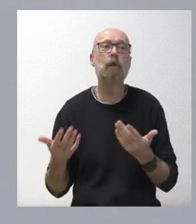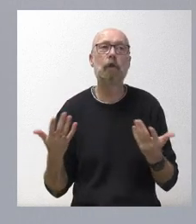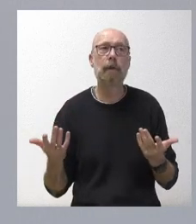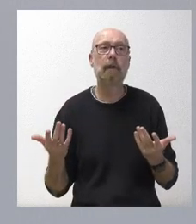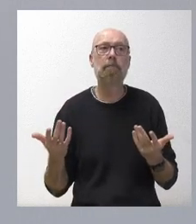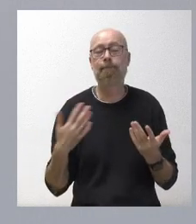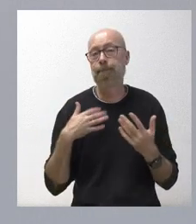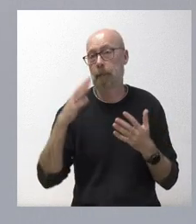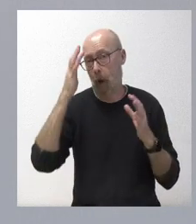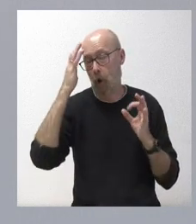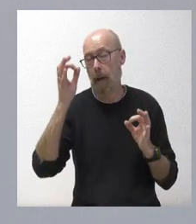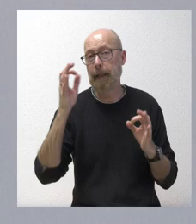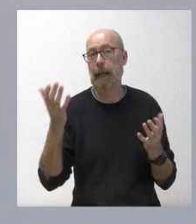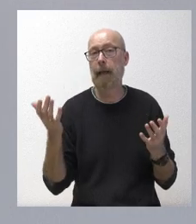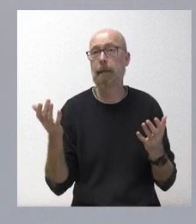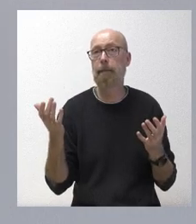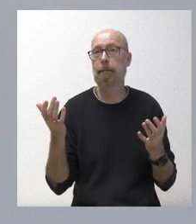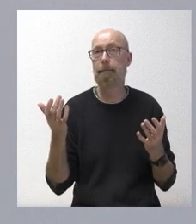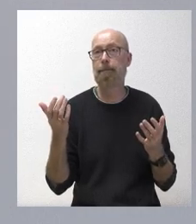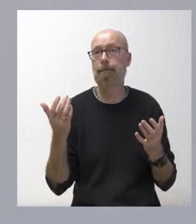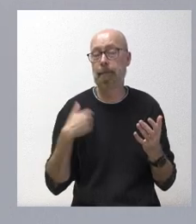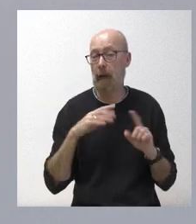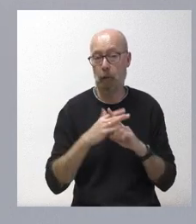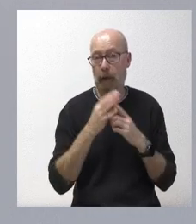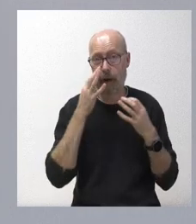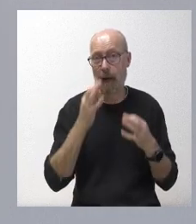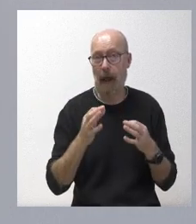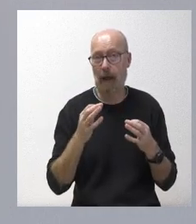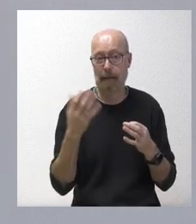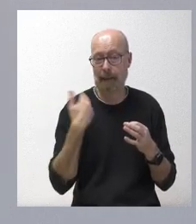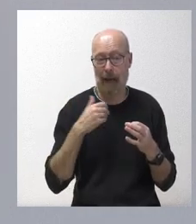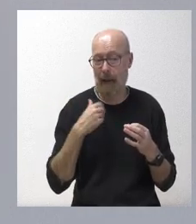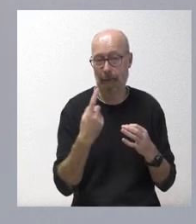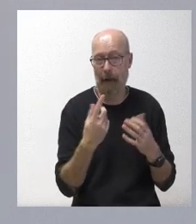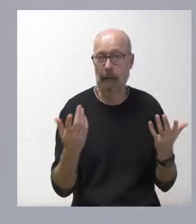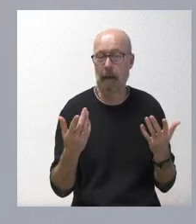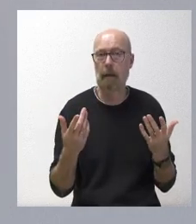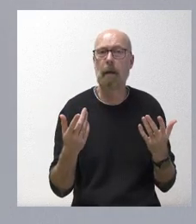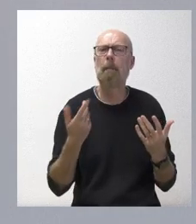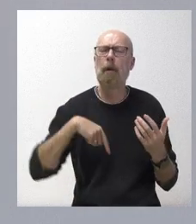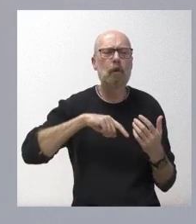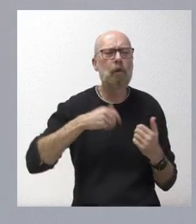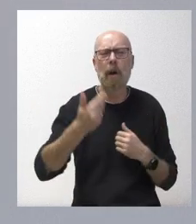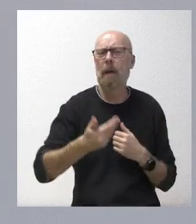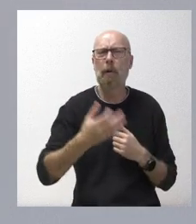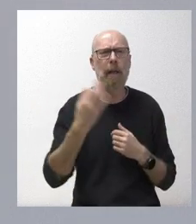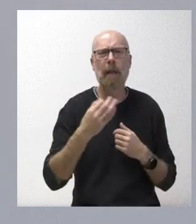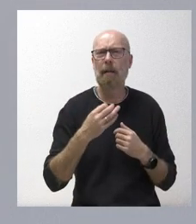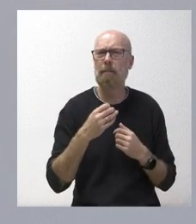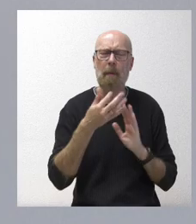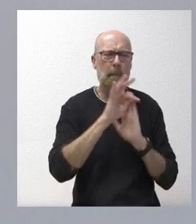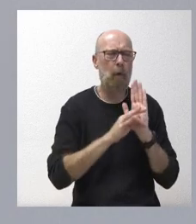y, lógicamente, ya esta es una realidad que está encima de la mesa. En todo caso, nosotros lo que nos importa es tener, sobre todo, un presupuesto y un buen presupuesto.